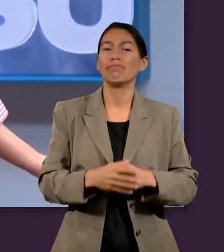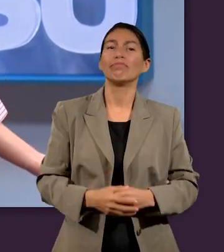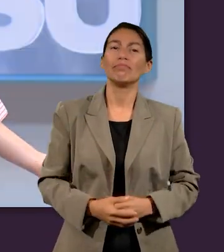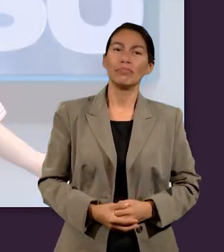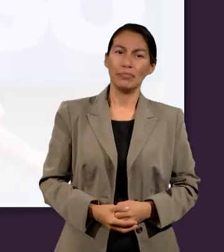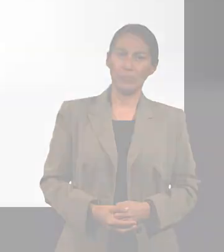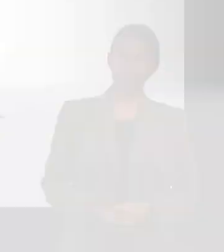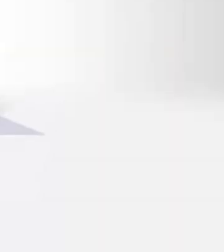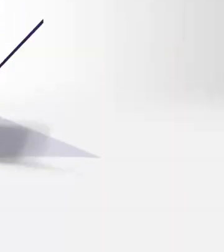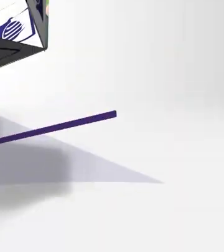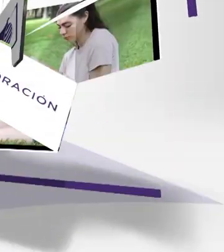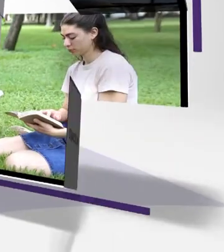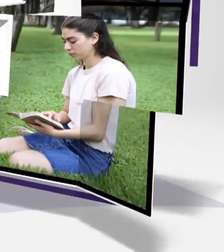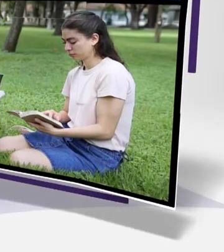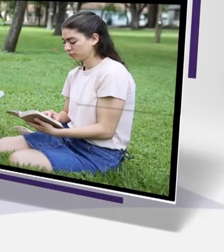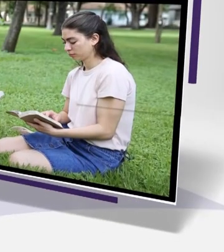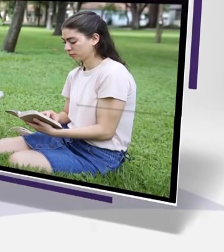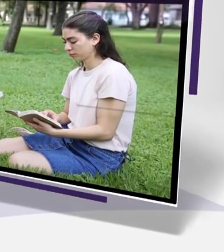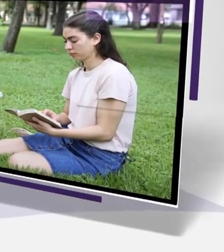obras.